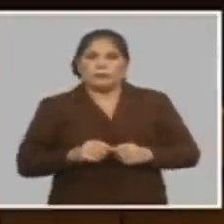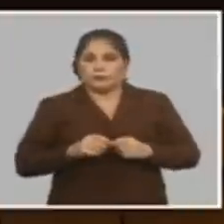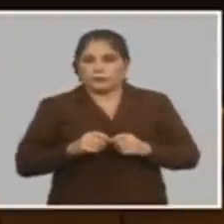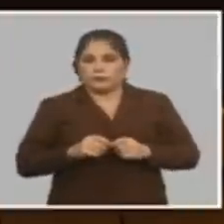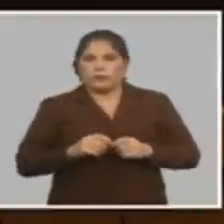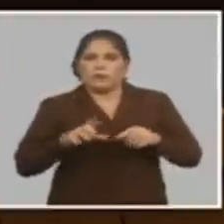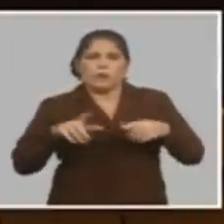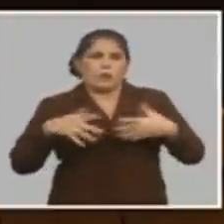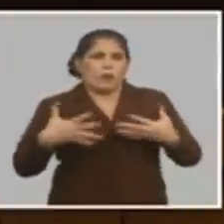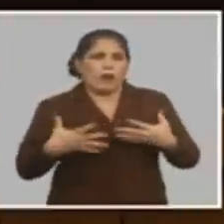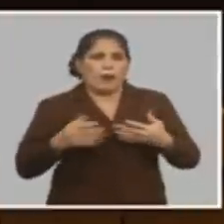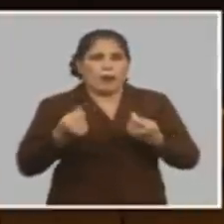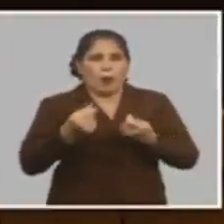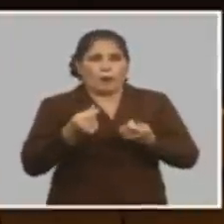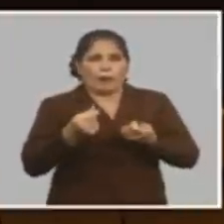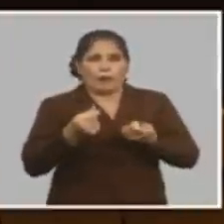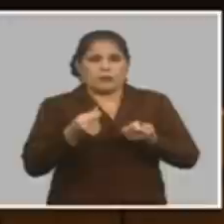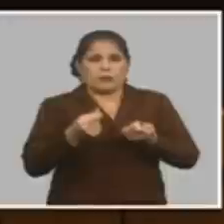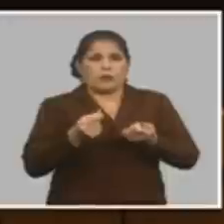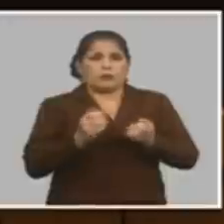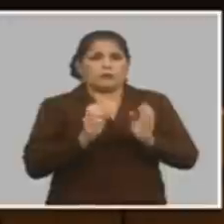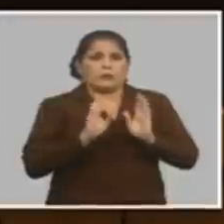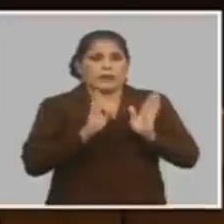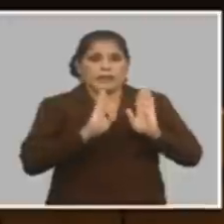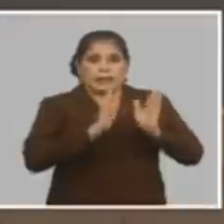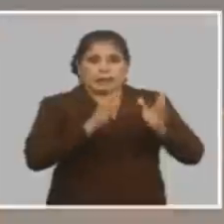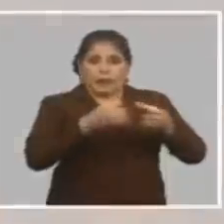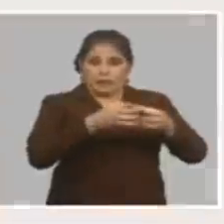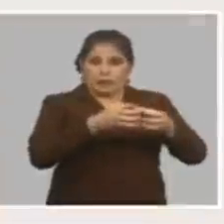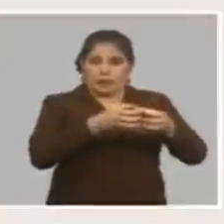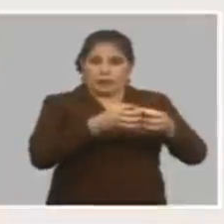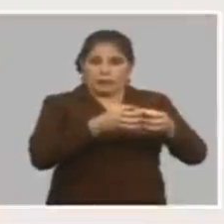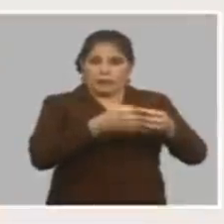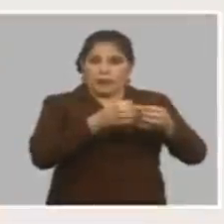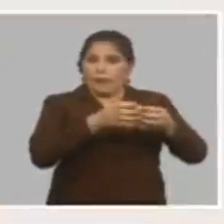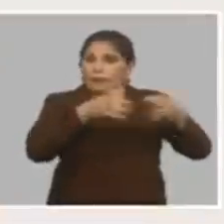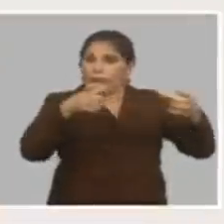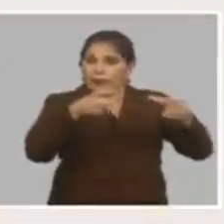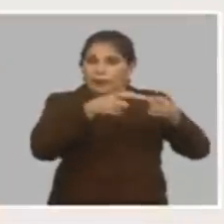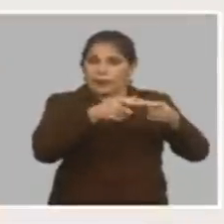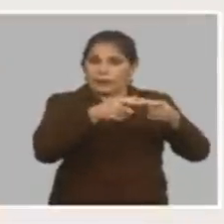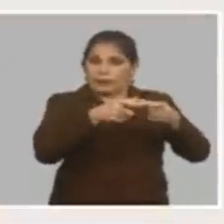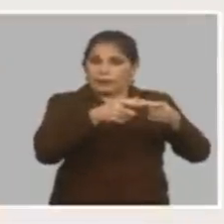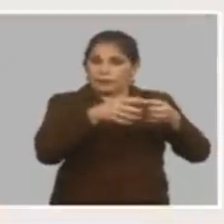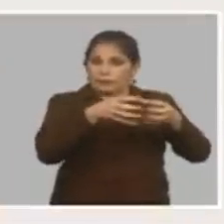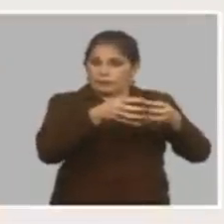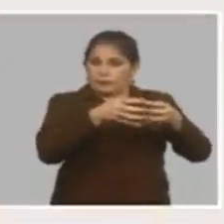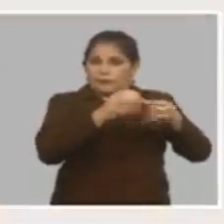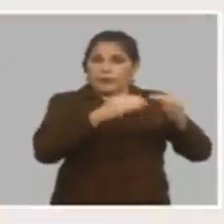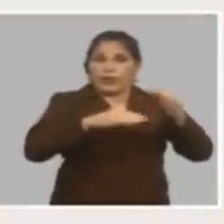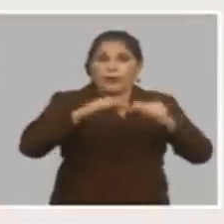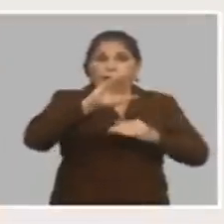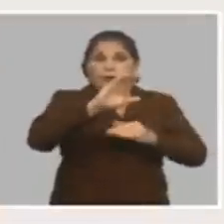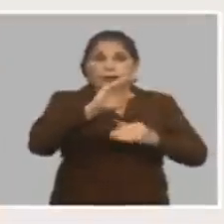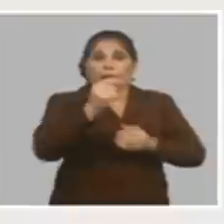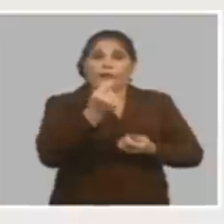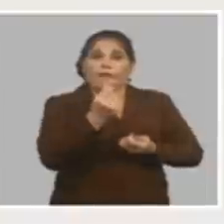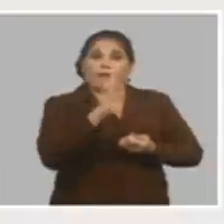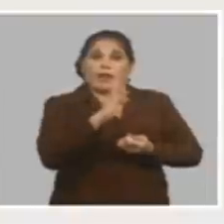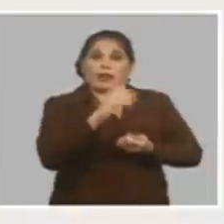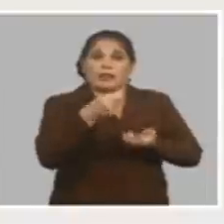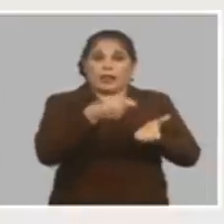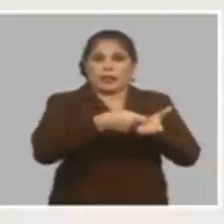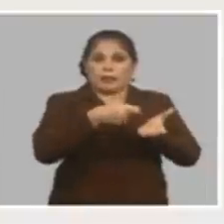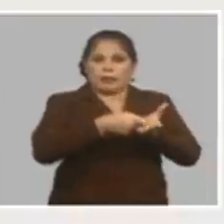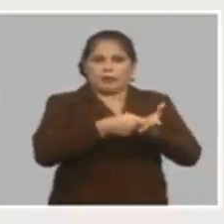cuáles son los precios centralizados mayoristas centralizados en el ministerio de finanzas y precios esos que